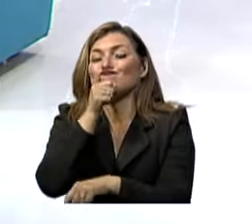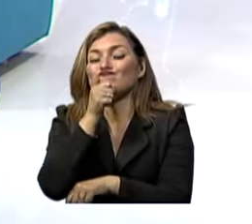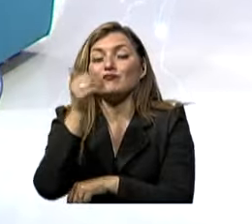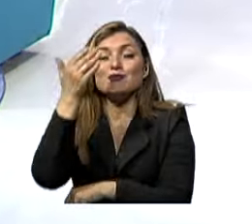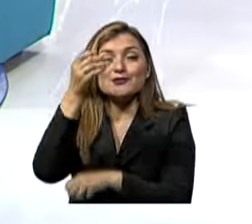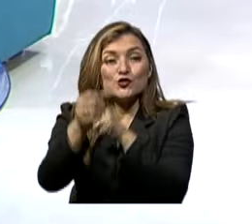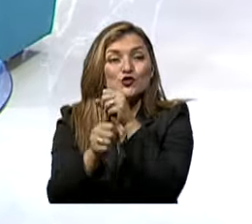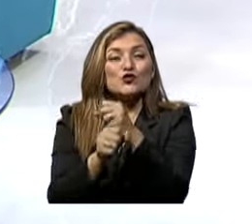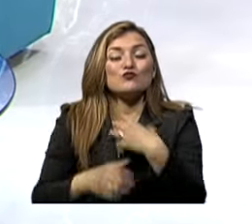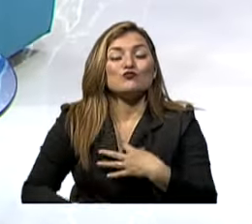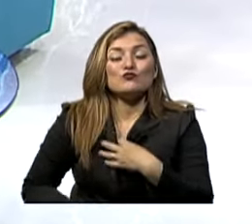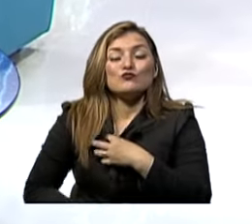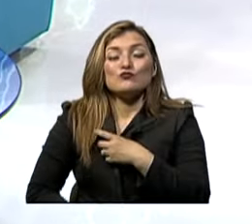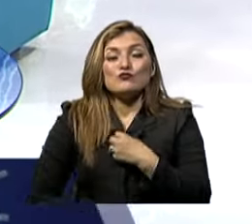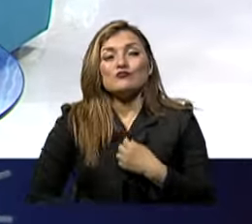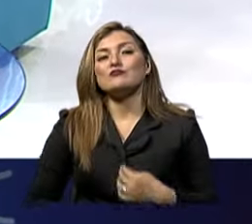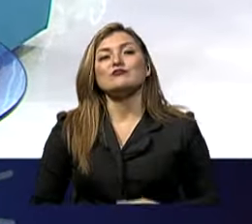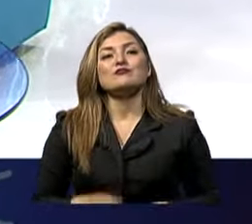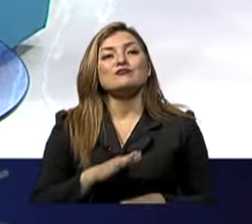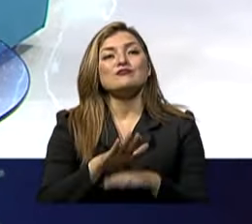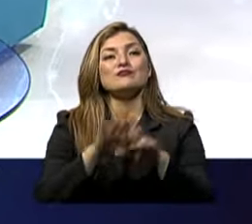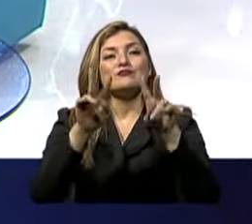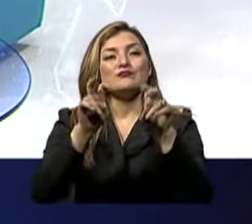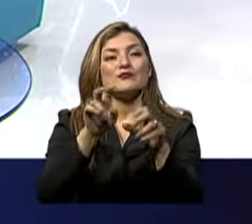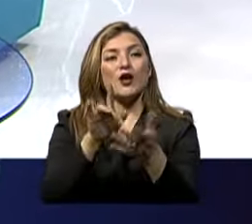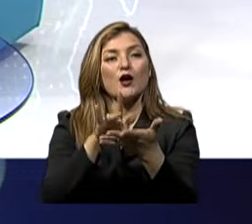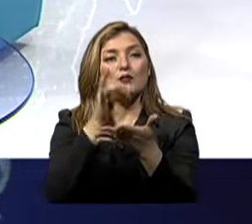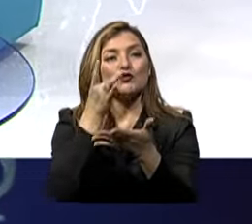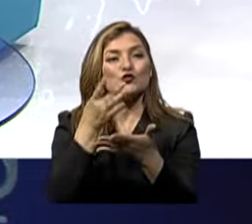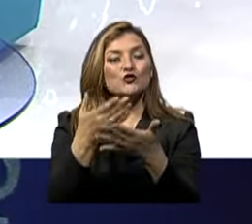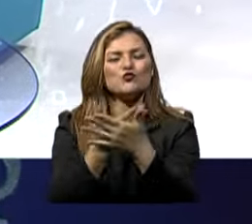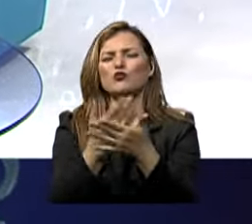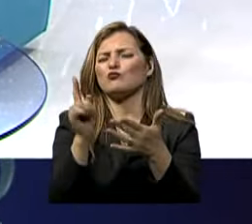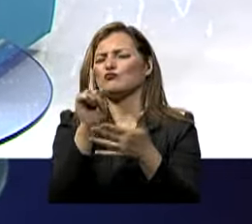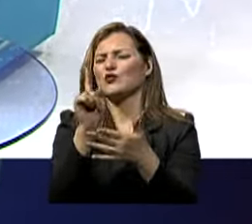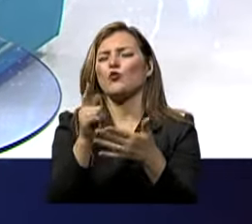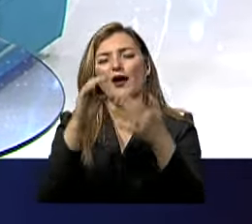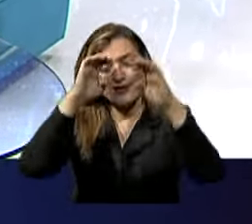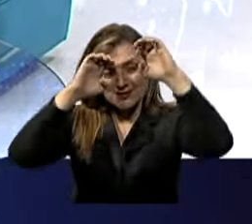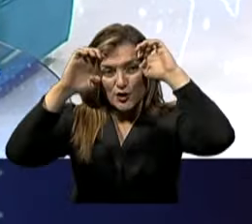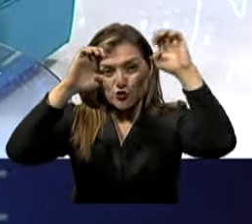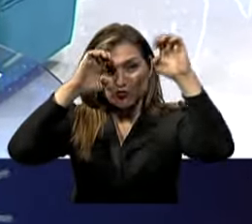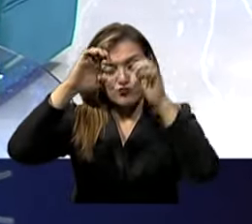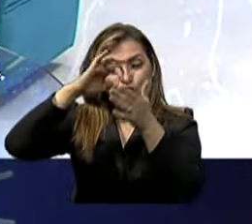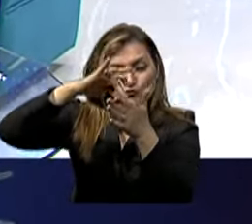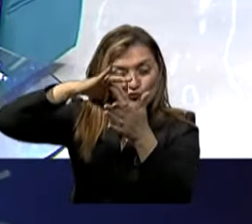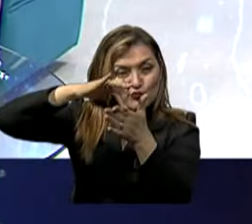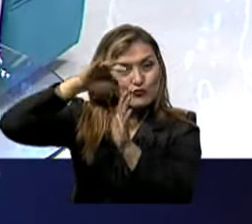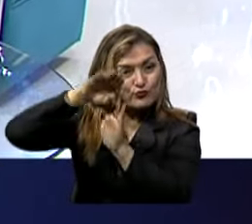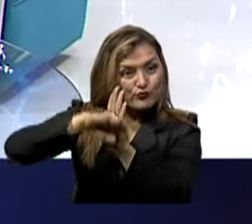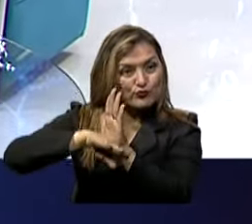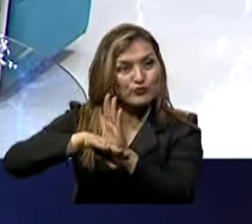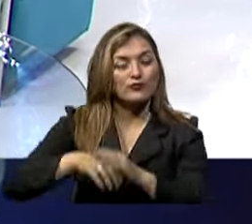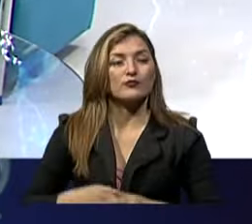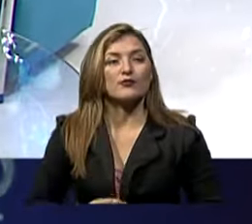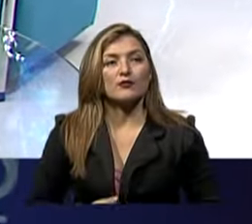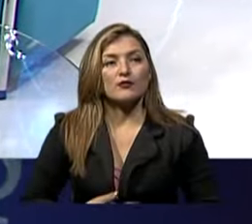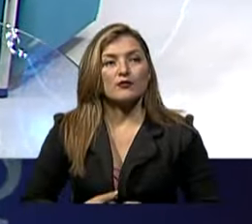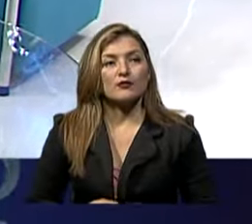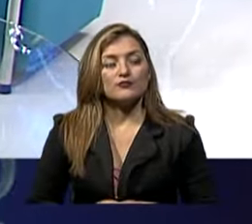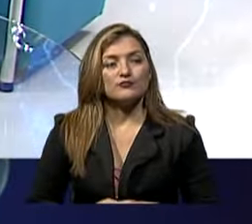algunos años Atrás se viene hablando De algo que en medicina No es nuevo Que es estrategias De riesgo reducido Es decir